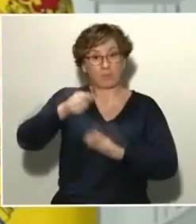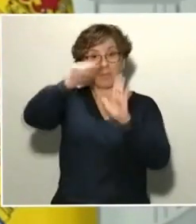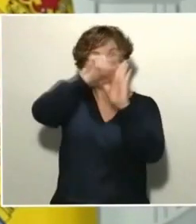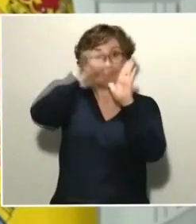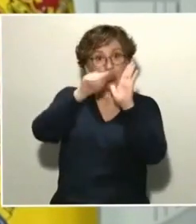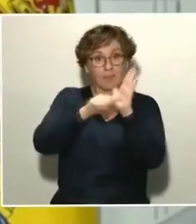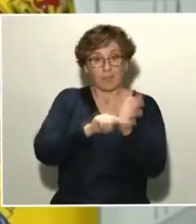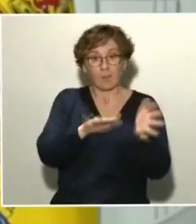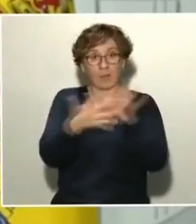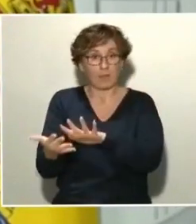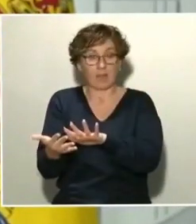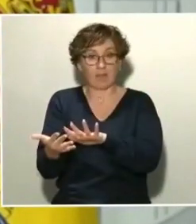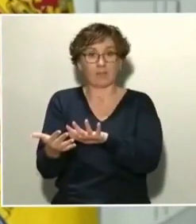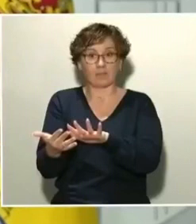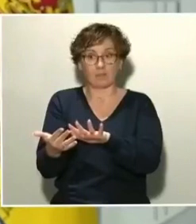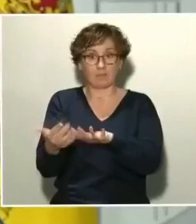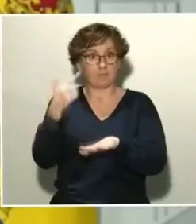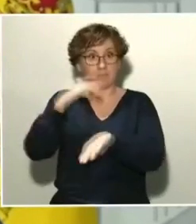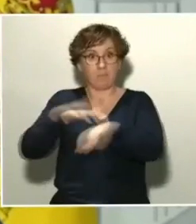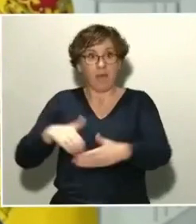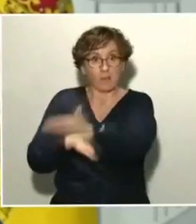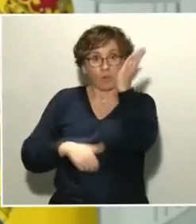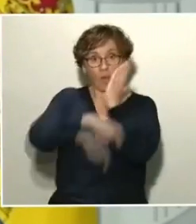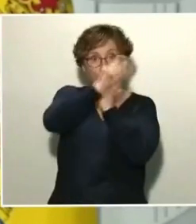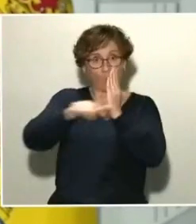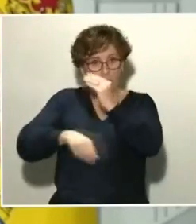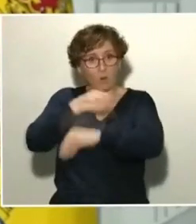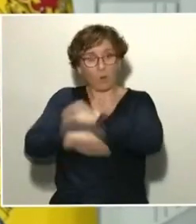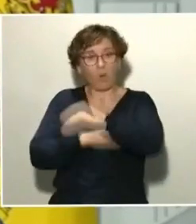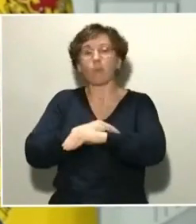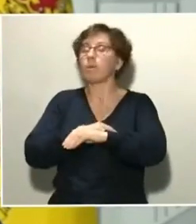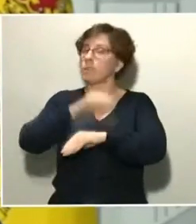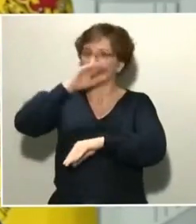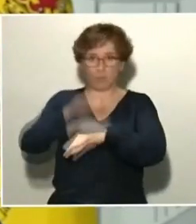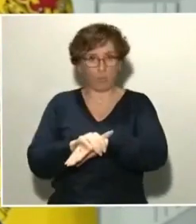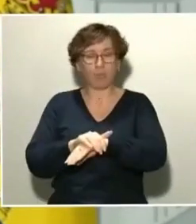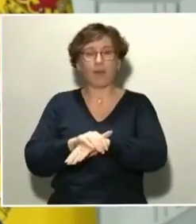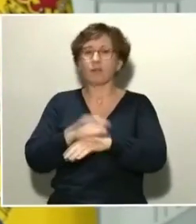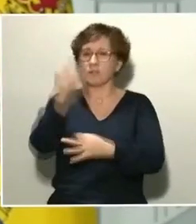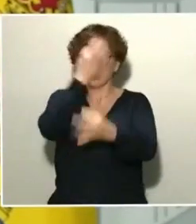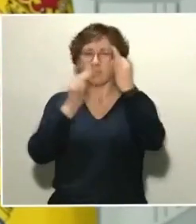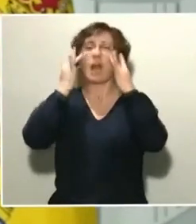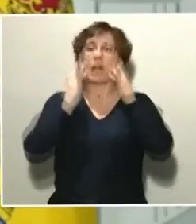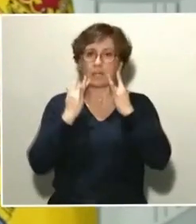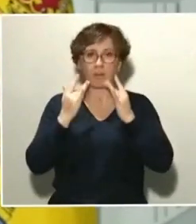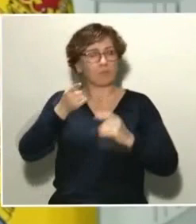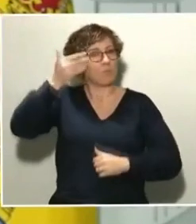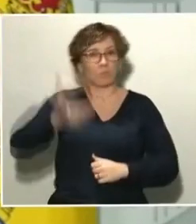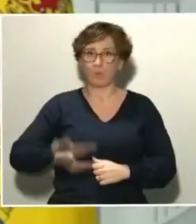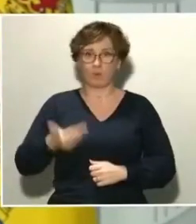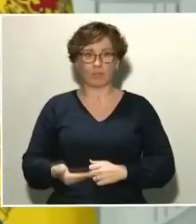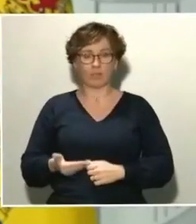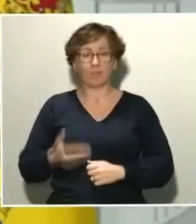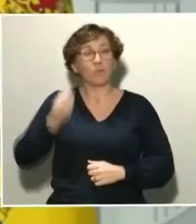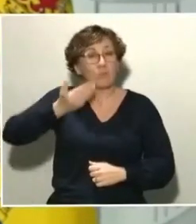sucediendo por parte de la inmensa mayoría de ciudadanos, se cumplan, si me permiten la expresión, a rajatabla. Es muy importante. Y es muy importante que se sigan